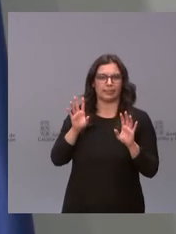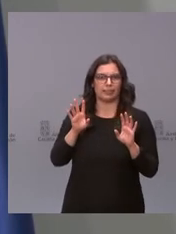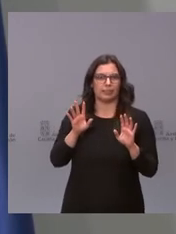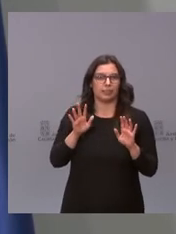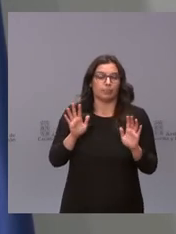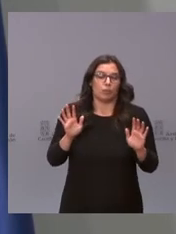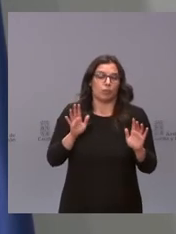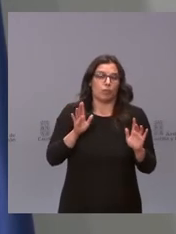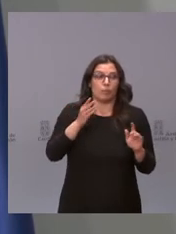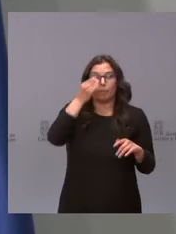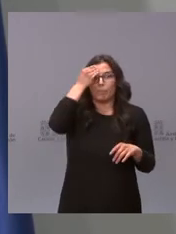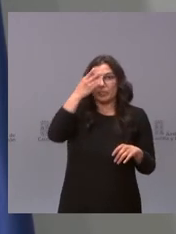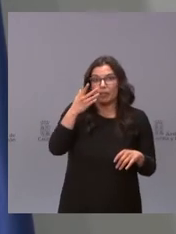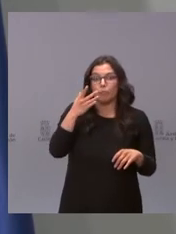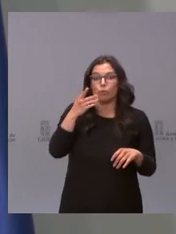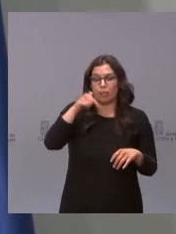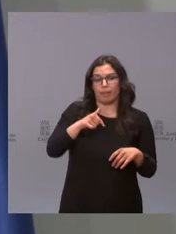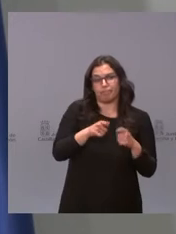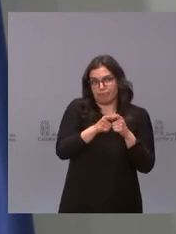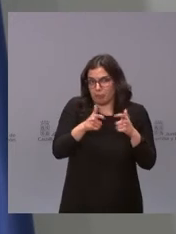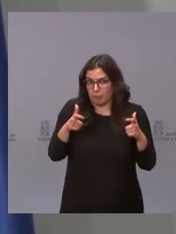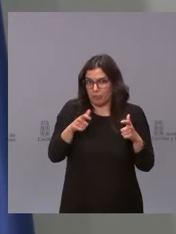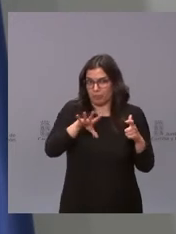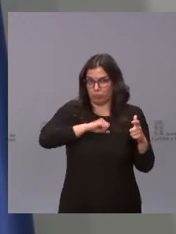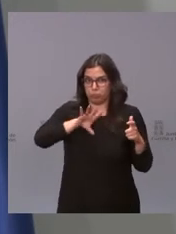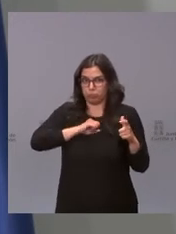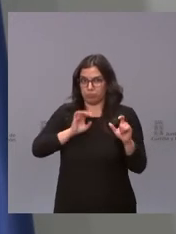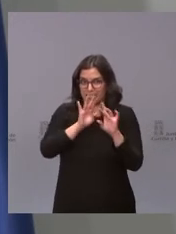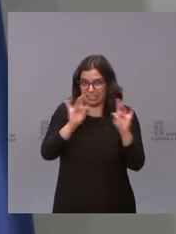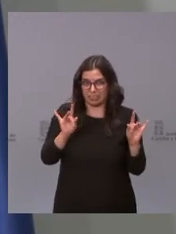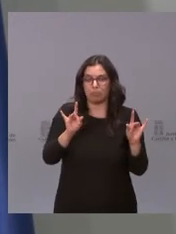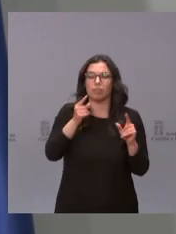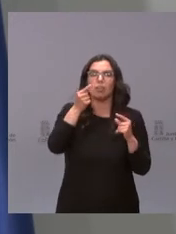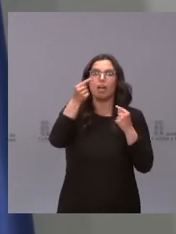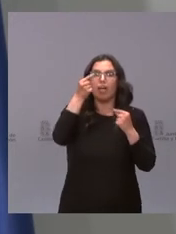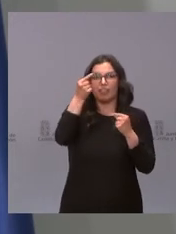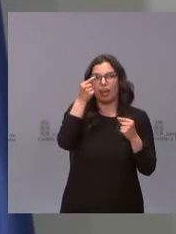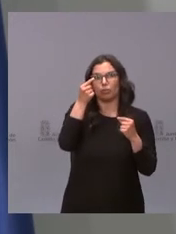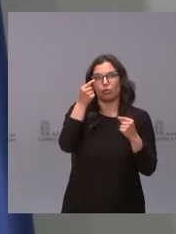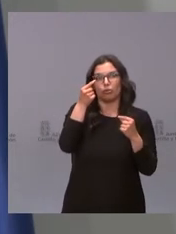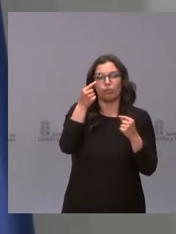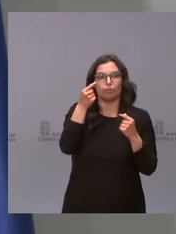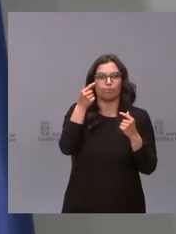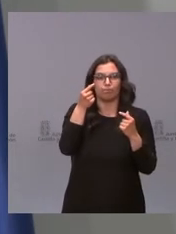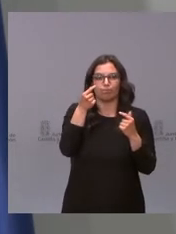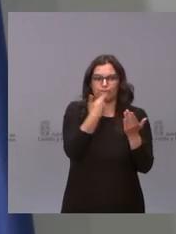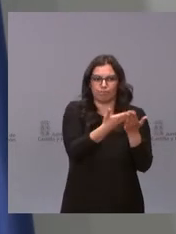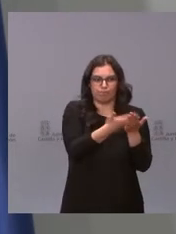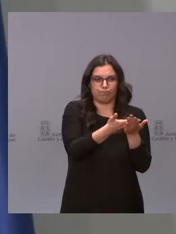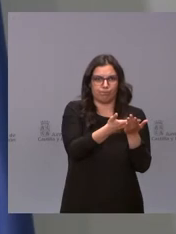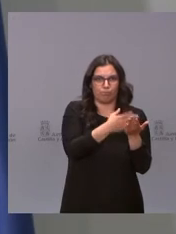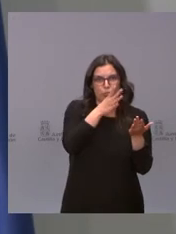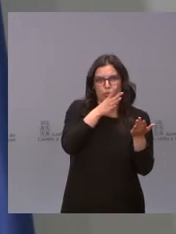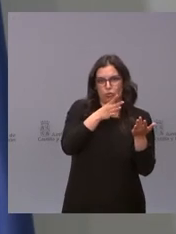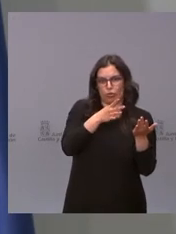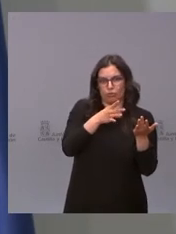creemos que vamos a tener un crecimiento, tenemos unos datos sobre los cuales basamos nuestra argumentación, pero